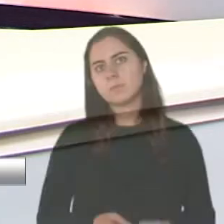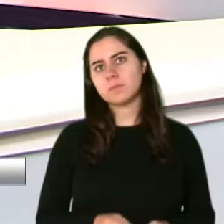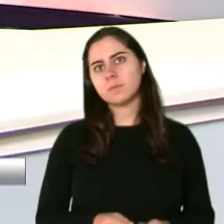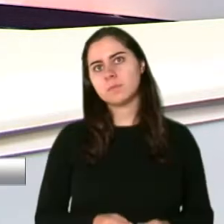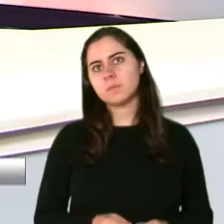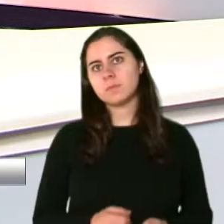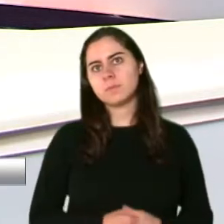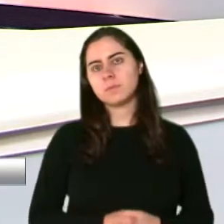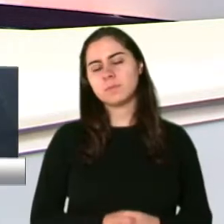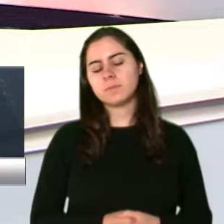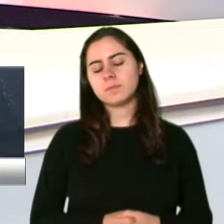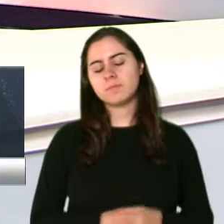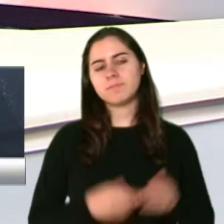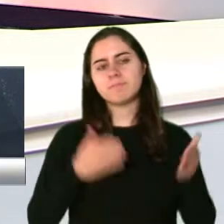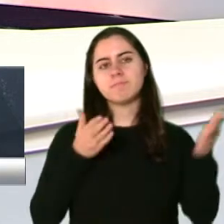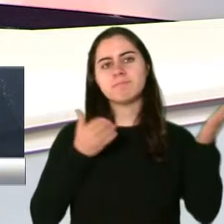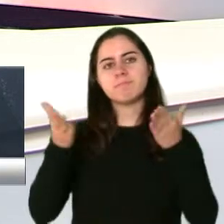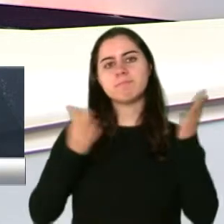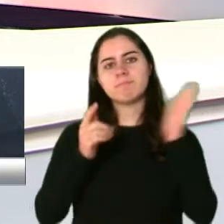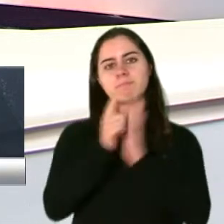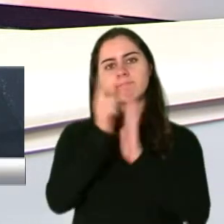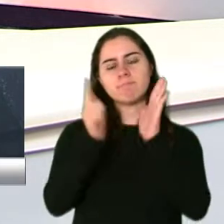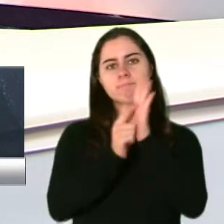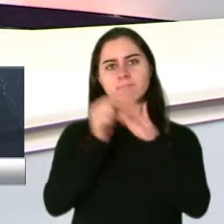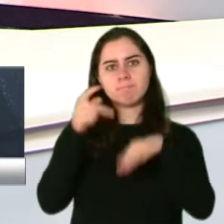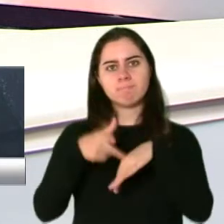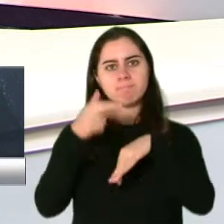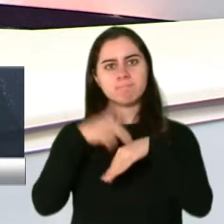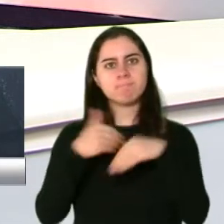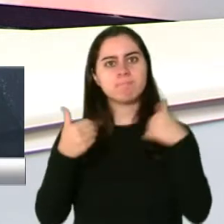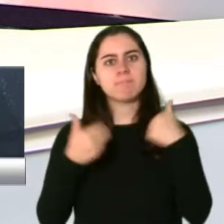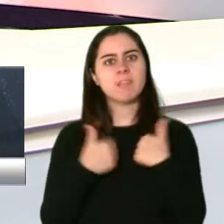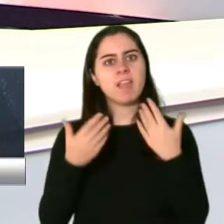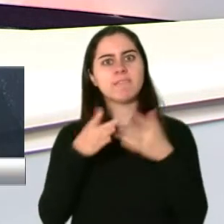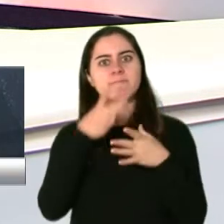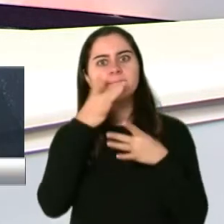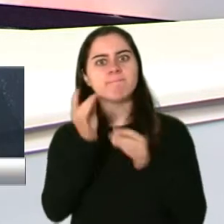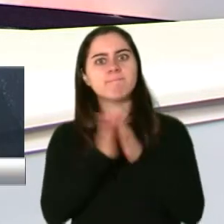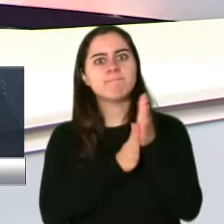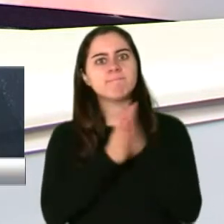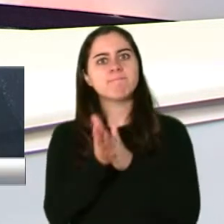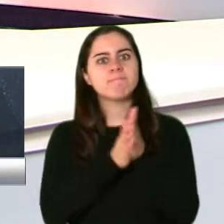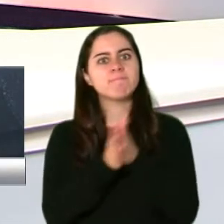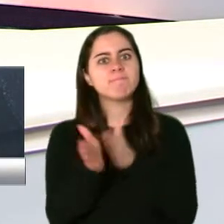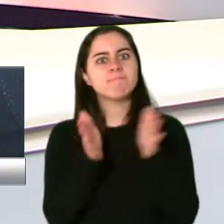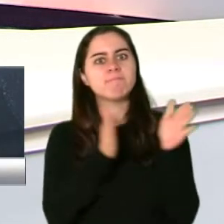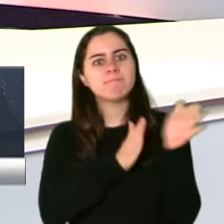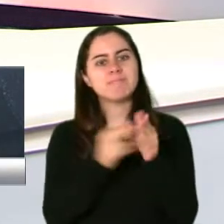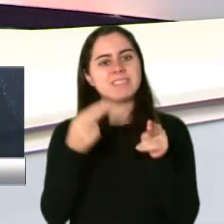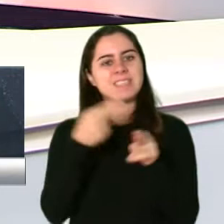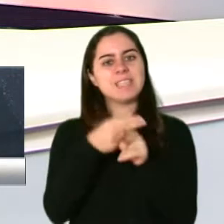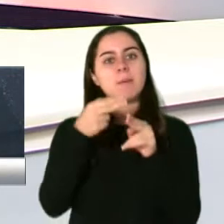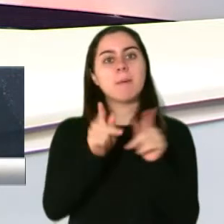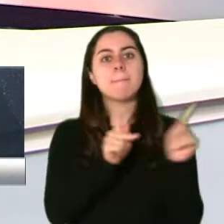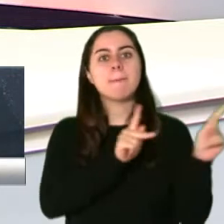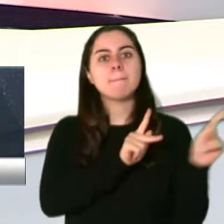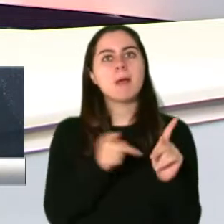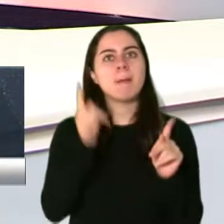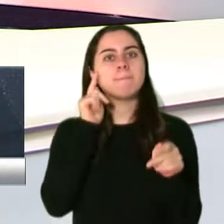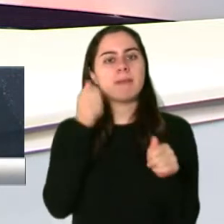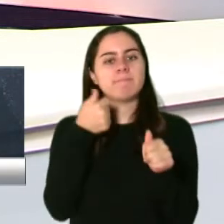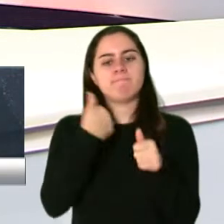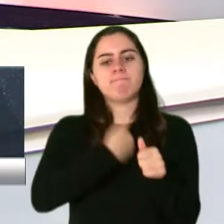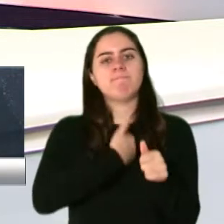en general, el bufete de servicios legales de Puerto Rico cuenta con una interesante iniciativa, prepárate para ayudarte.